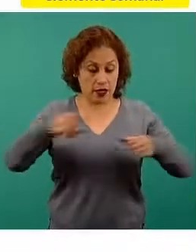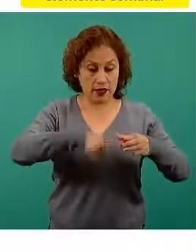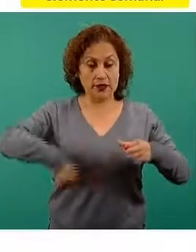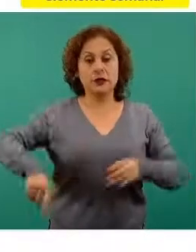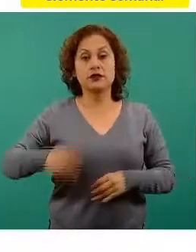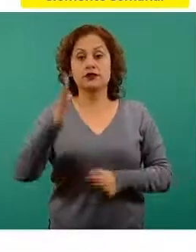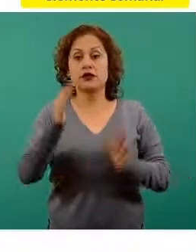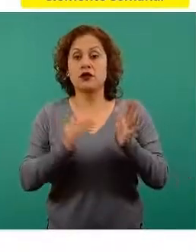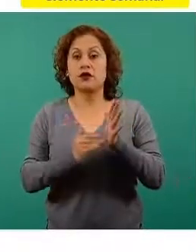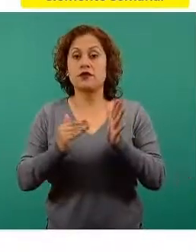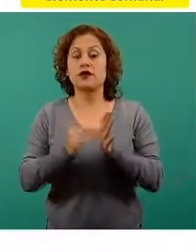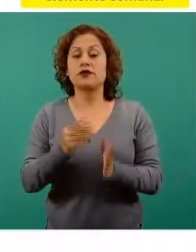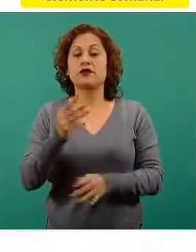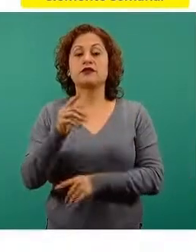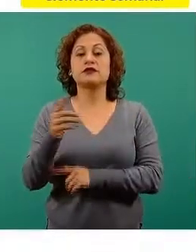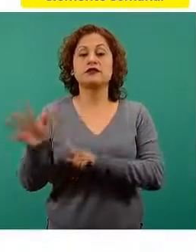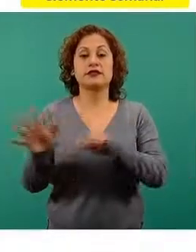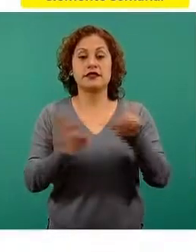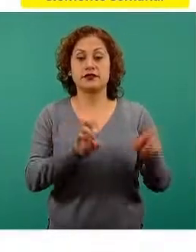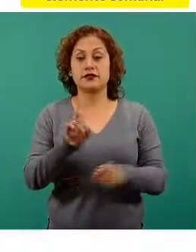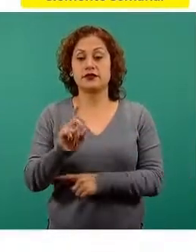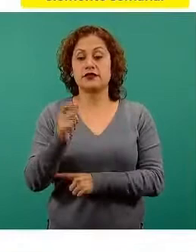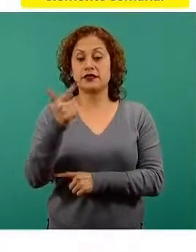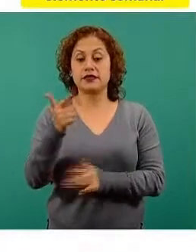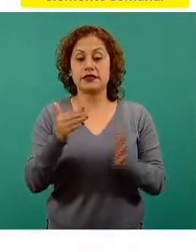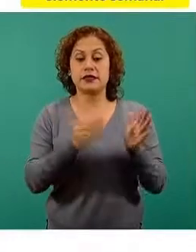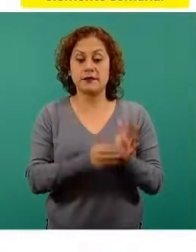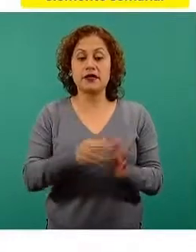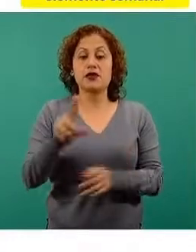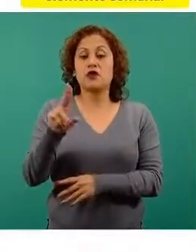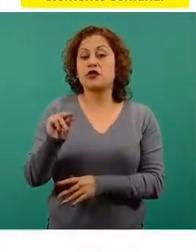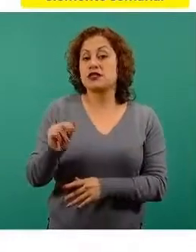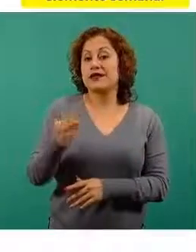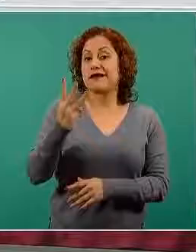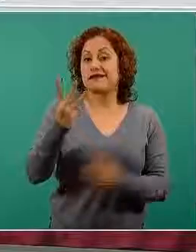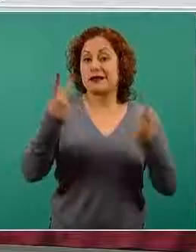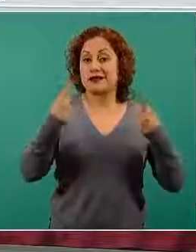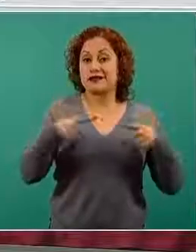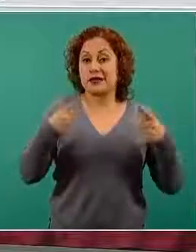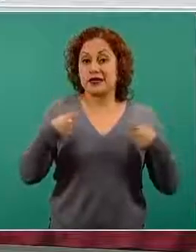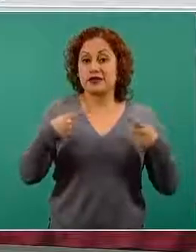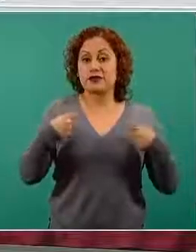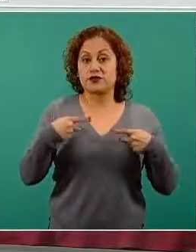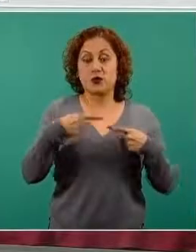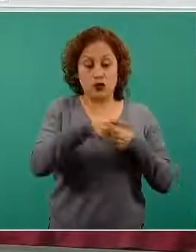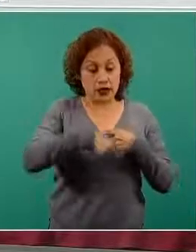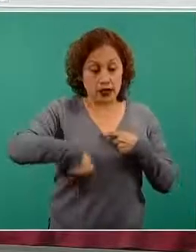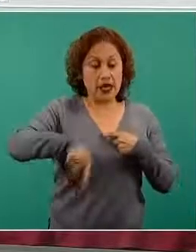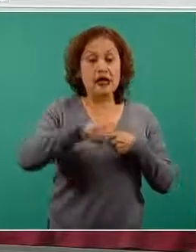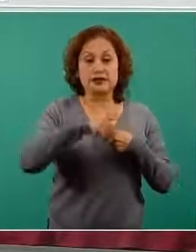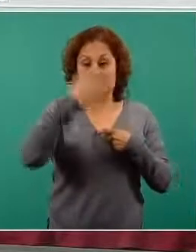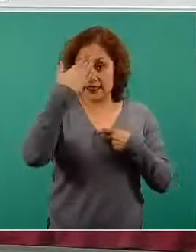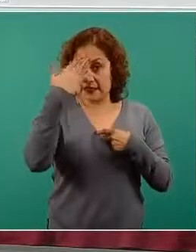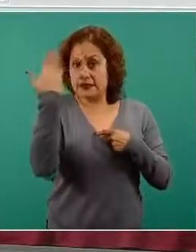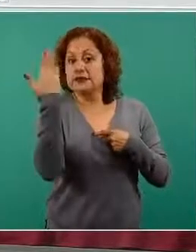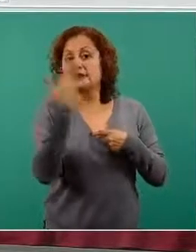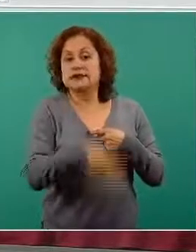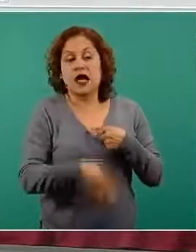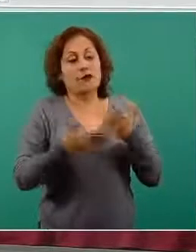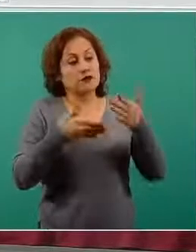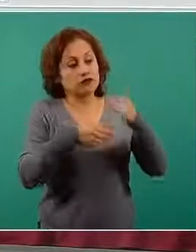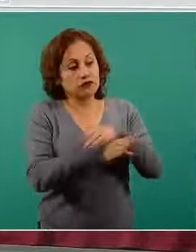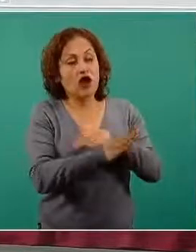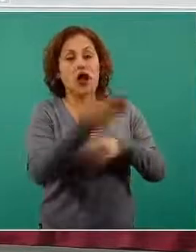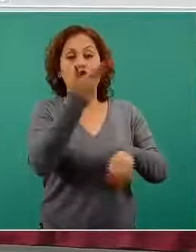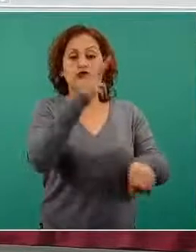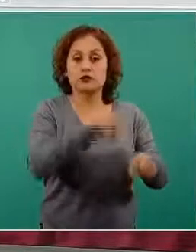737 mil 83 personas que han tenido contacto con el Sistema Nacional de Vigilancia Epidemiológica